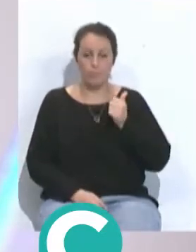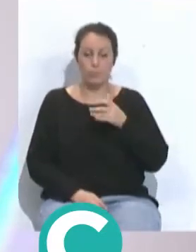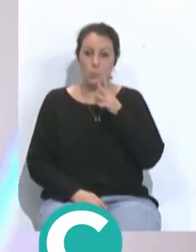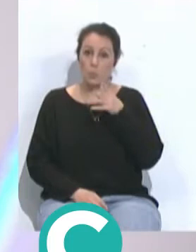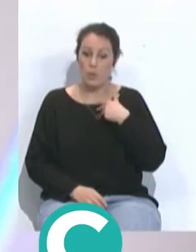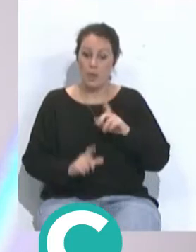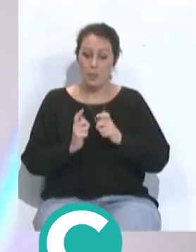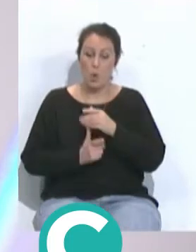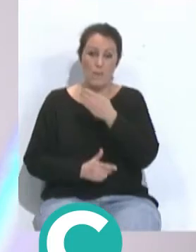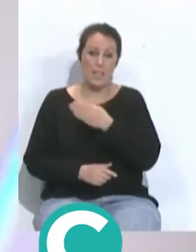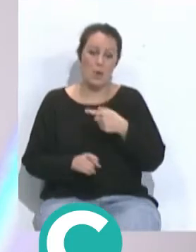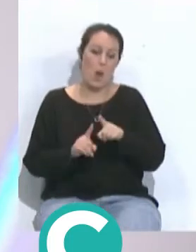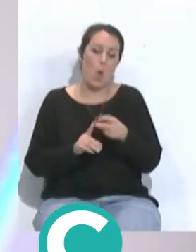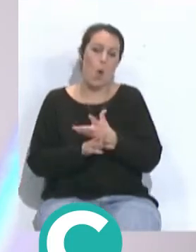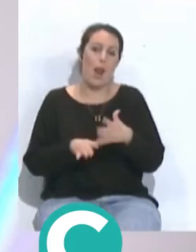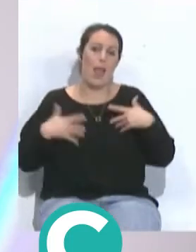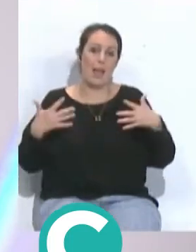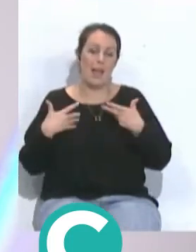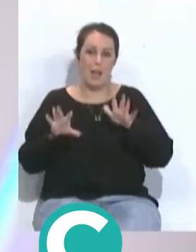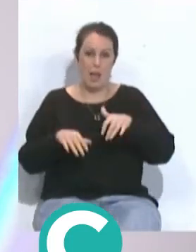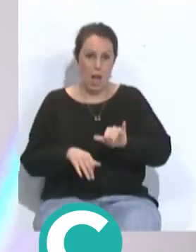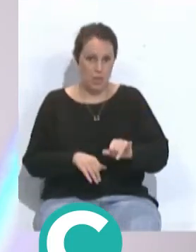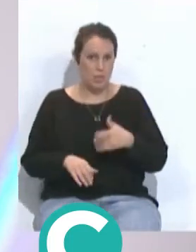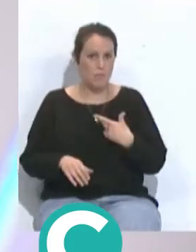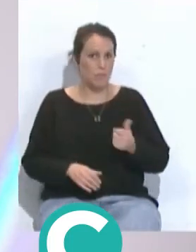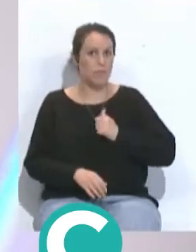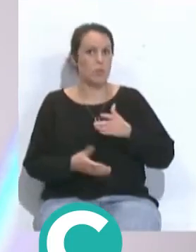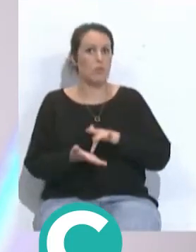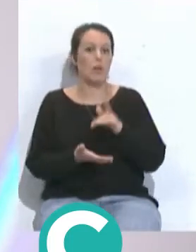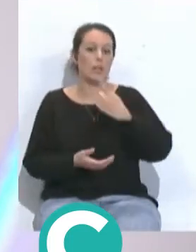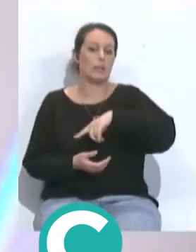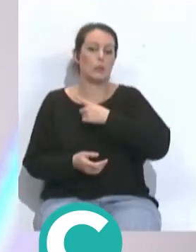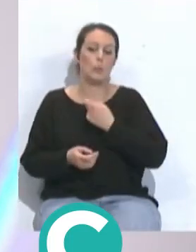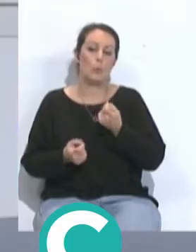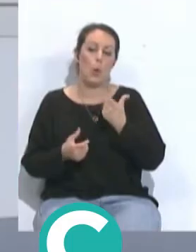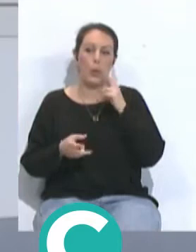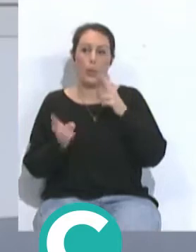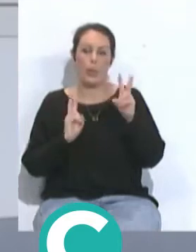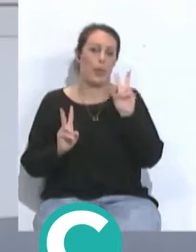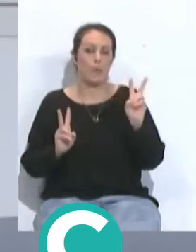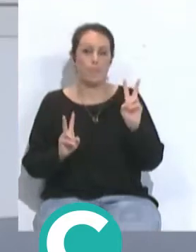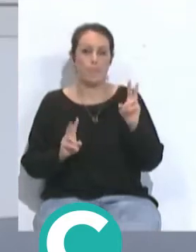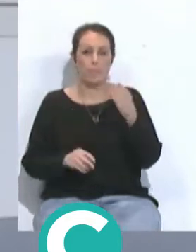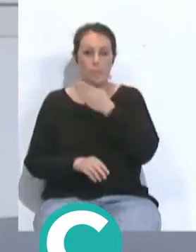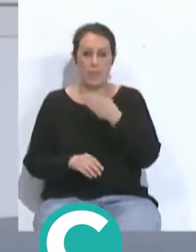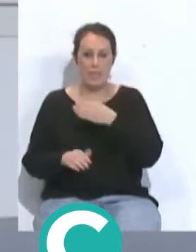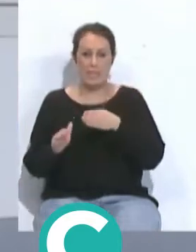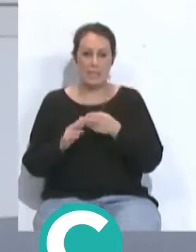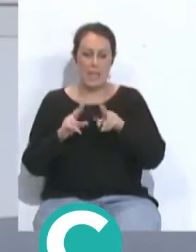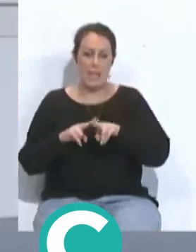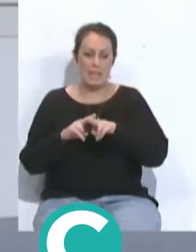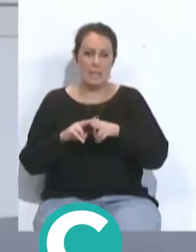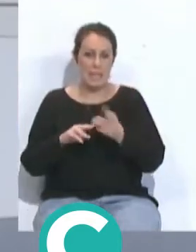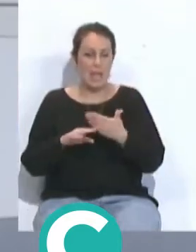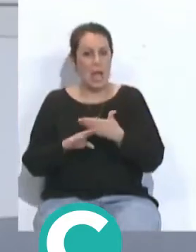el Betis es un juego alegre y creo que el Cádiz tiene sus opciones cuando ellos estén un poquito más despistados antes de entrar con el Betis y el análisis